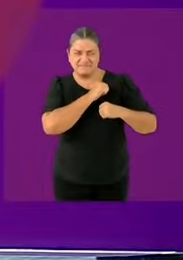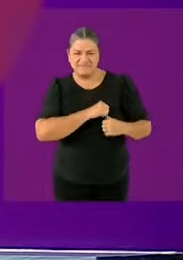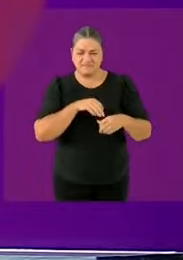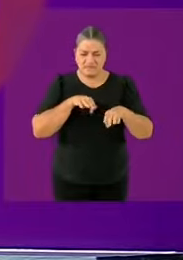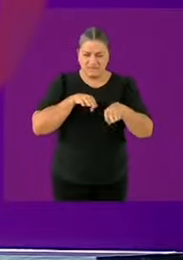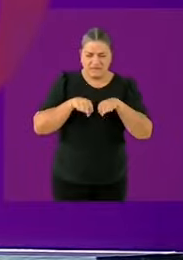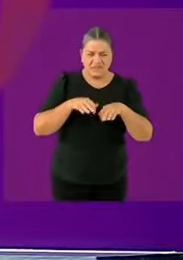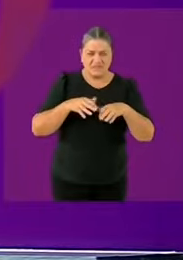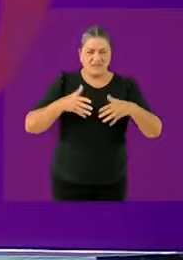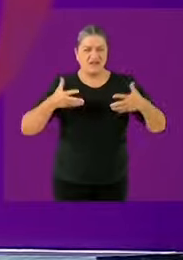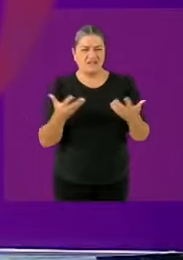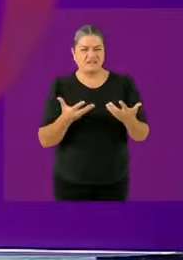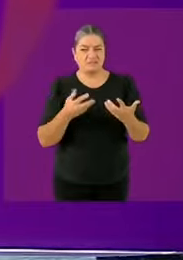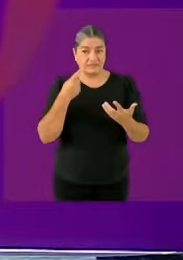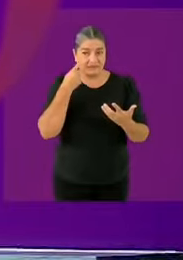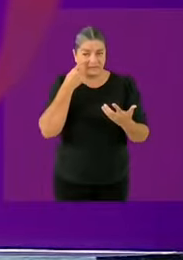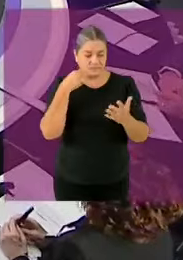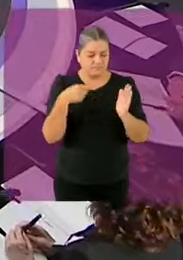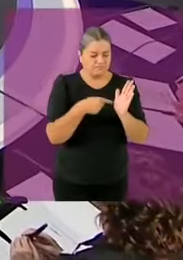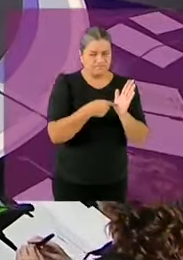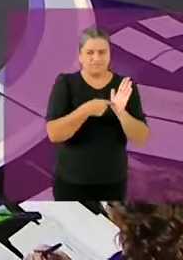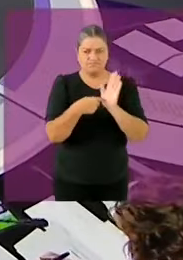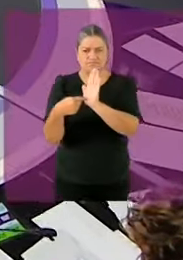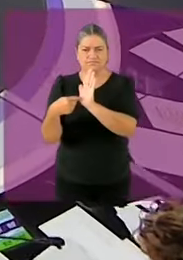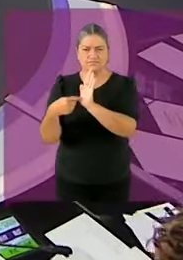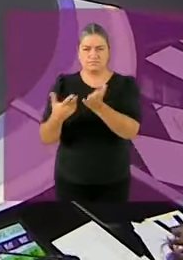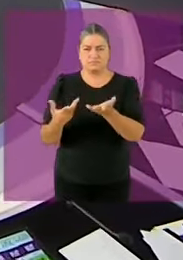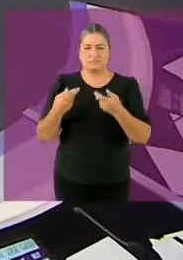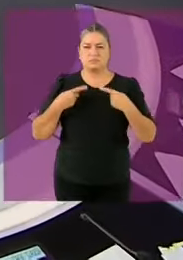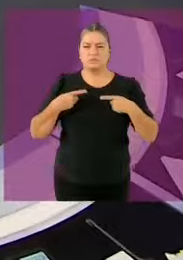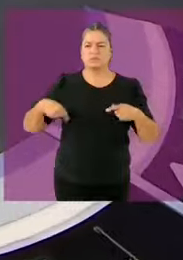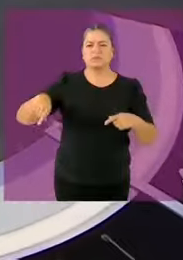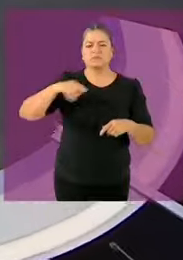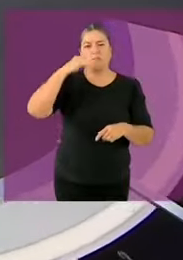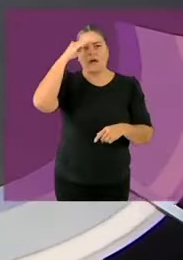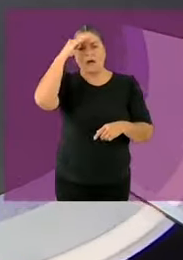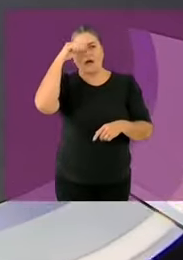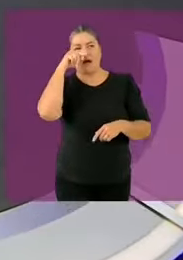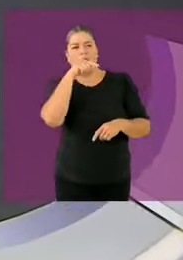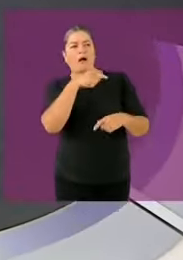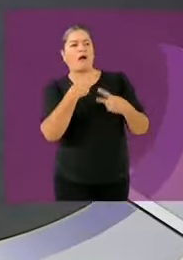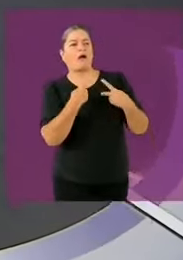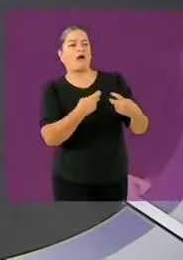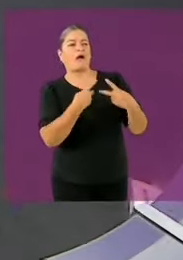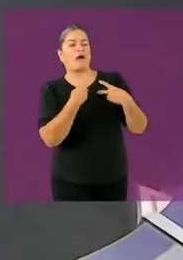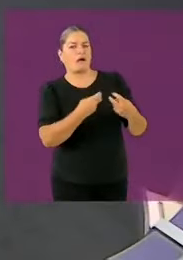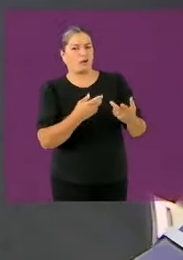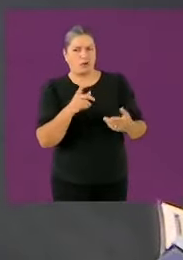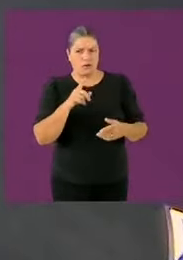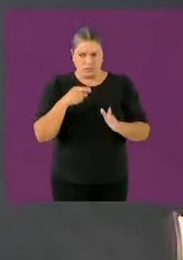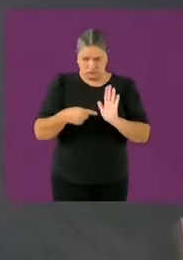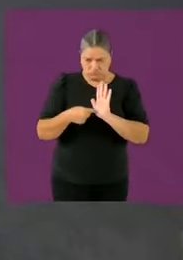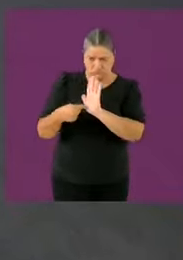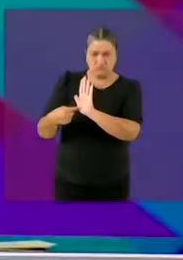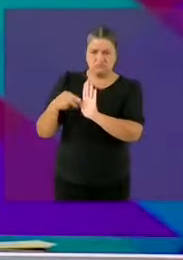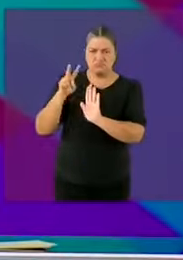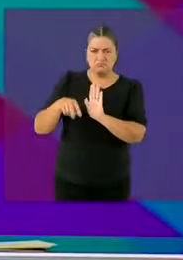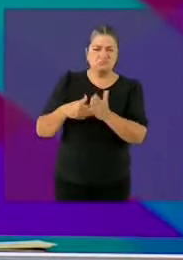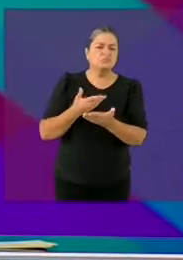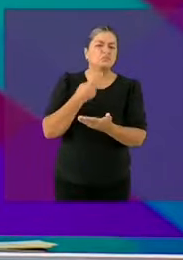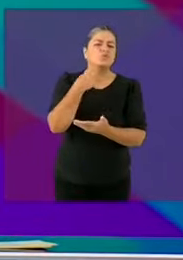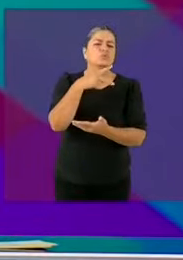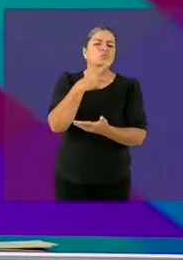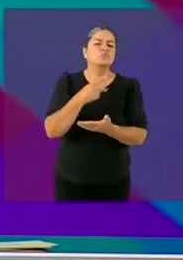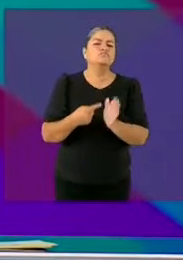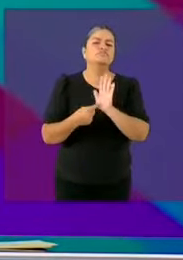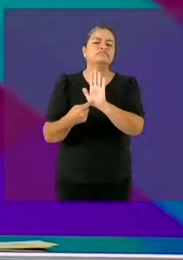gobiernos que los despojan. Adelante. Pues yo he peleado en el Senado, estuve en cinco comisiones de educación no estuve, pero en las otras estuve